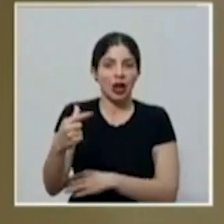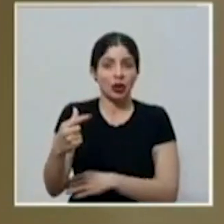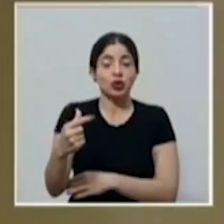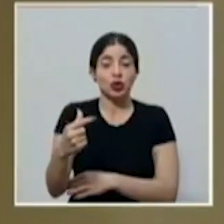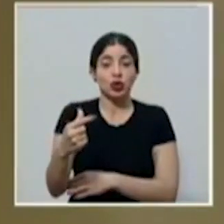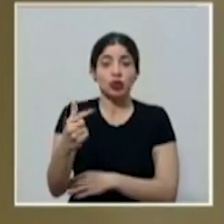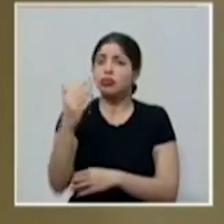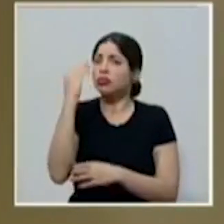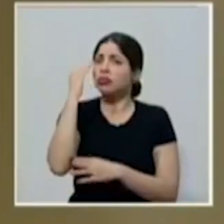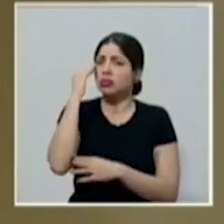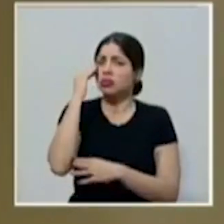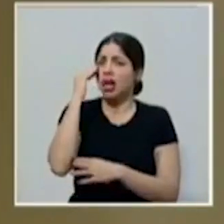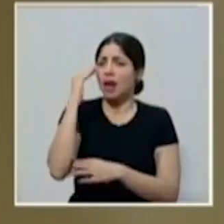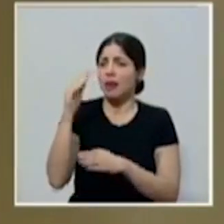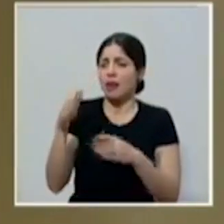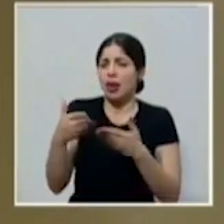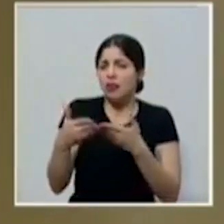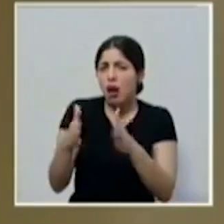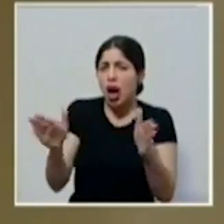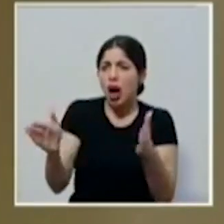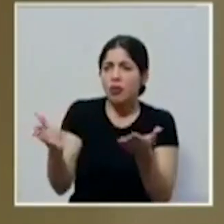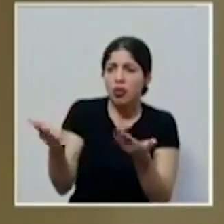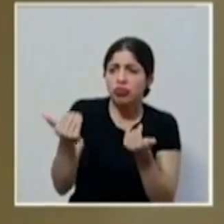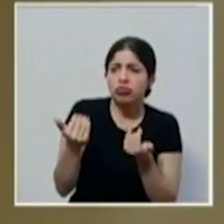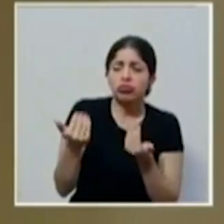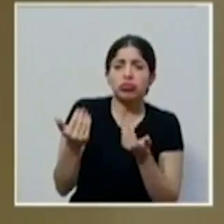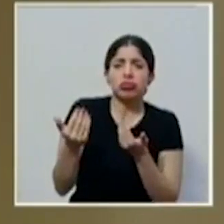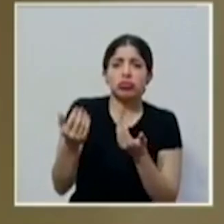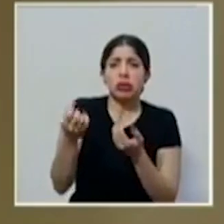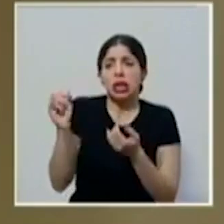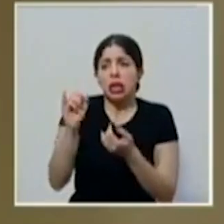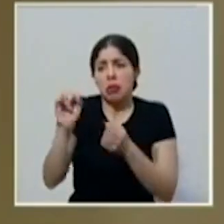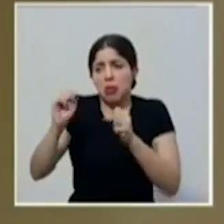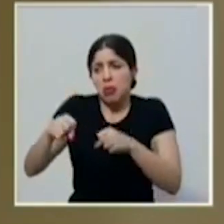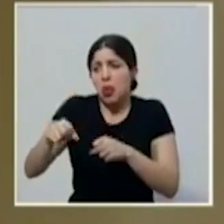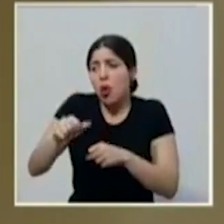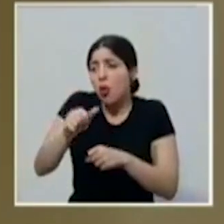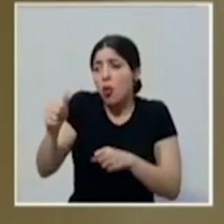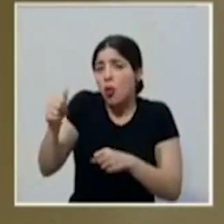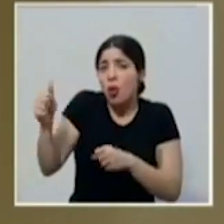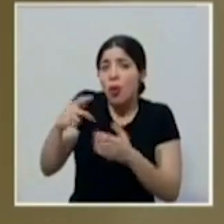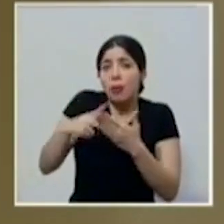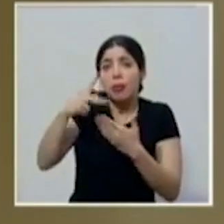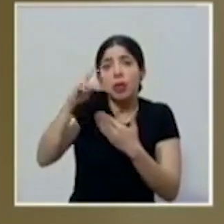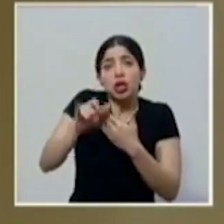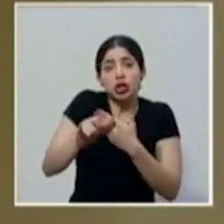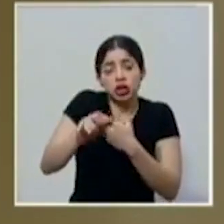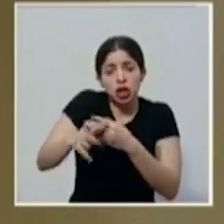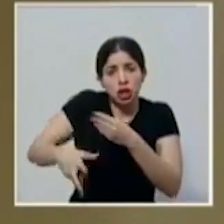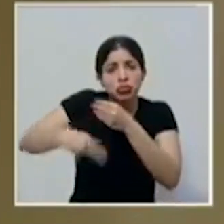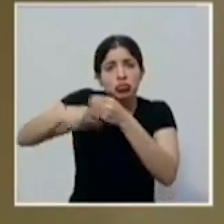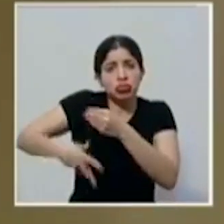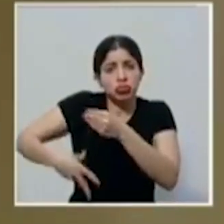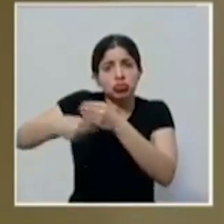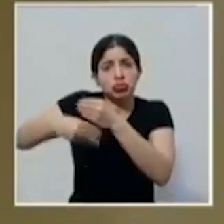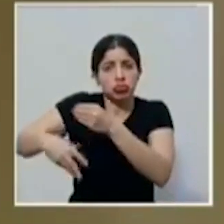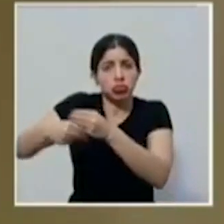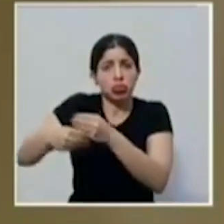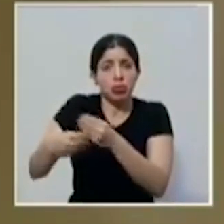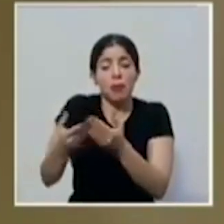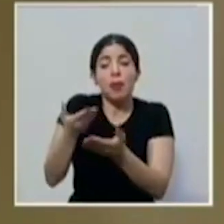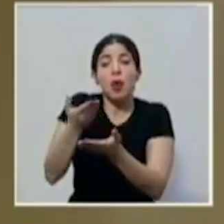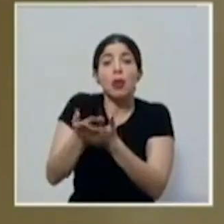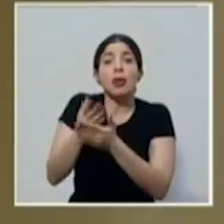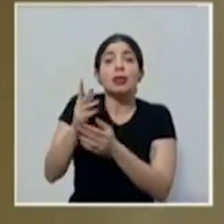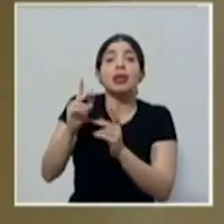estando abiertos, desde luego, a la posibilidad de que también se incluyan proyectos propuestos por